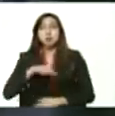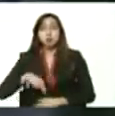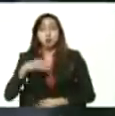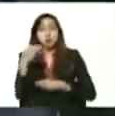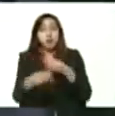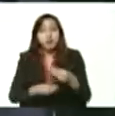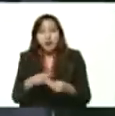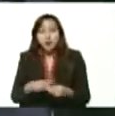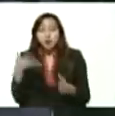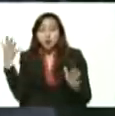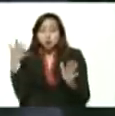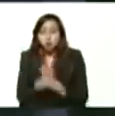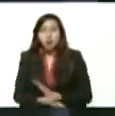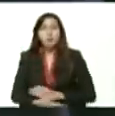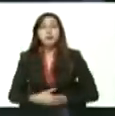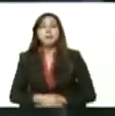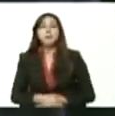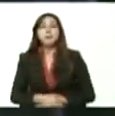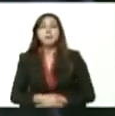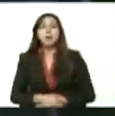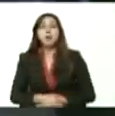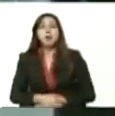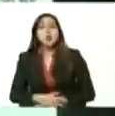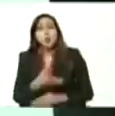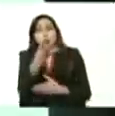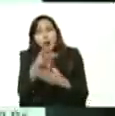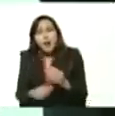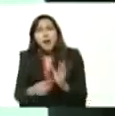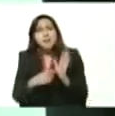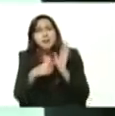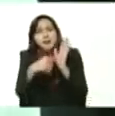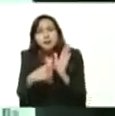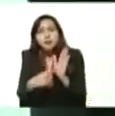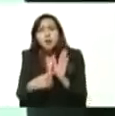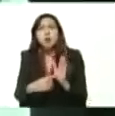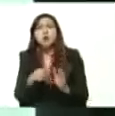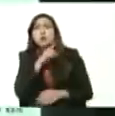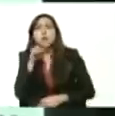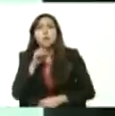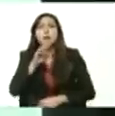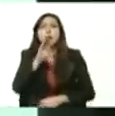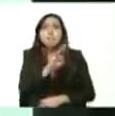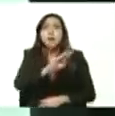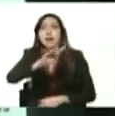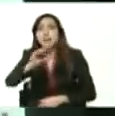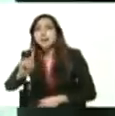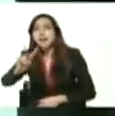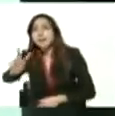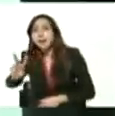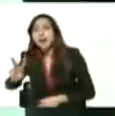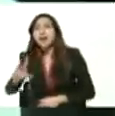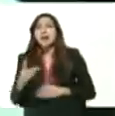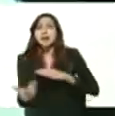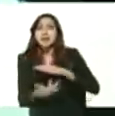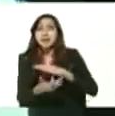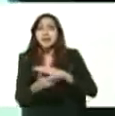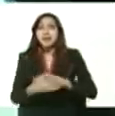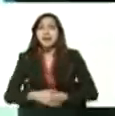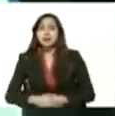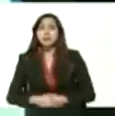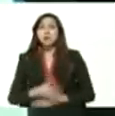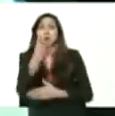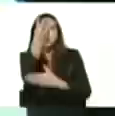en la fábrica de software una aplicación que hemos denominado BDB Digital. Esta aplicación que puede ser